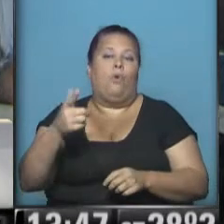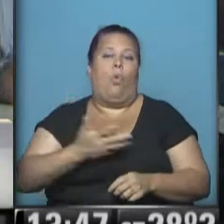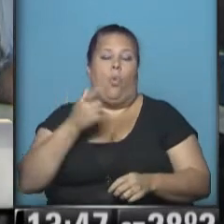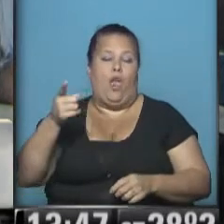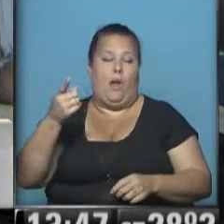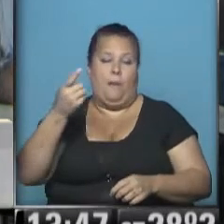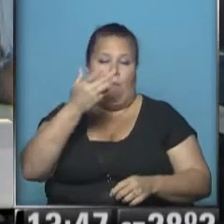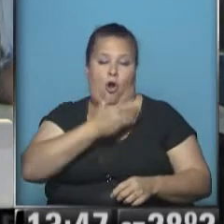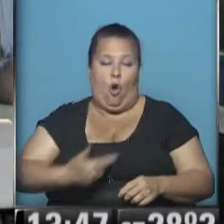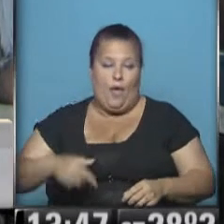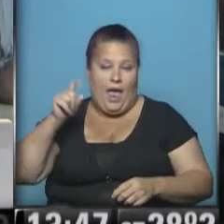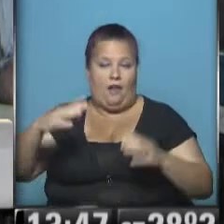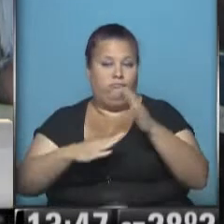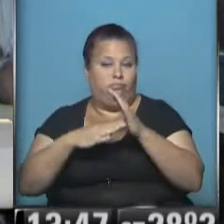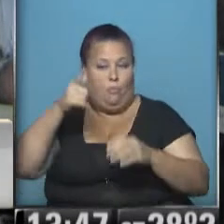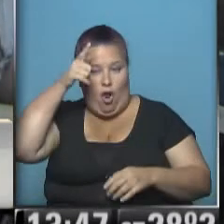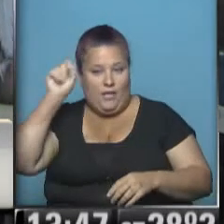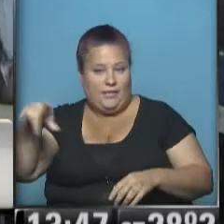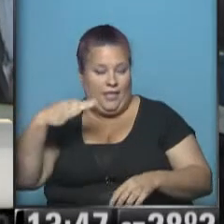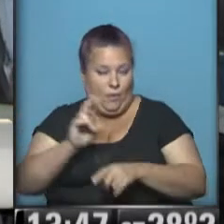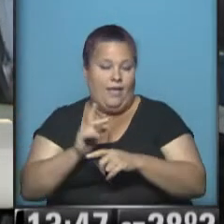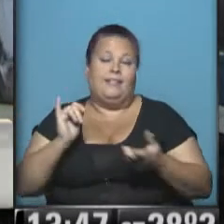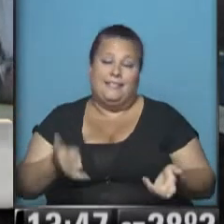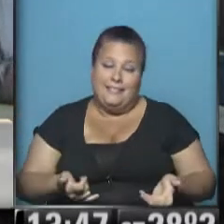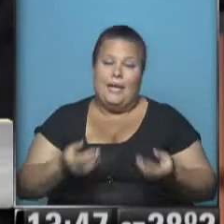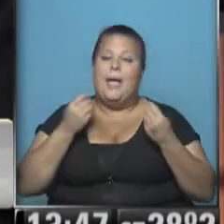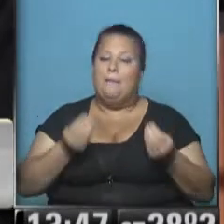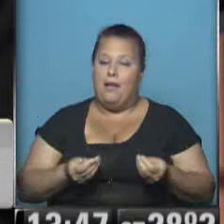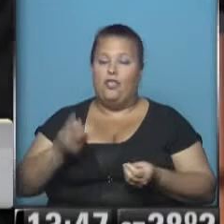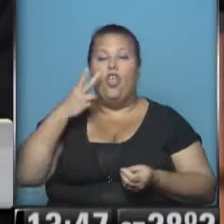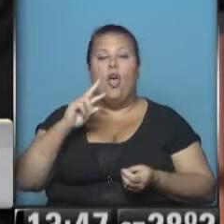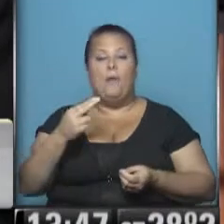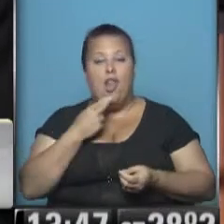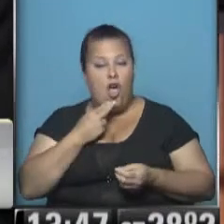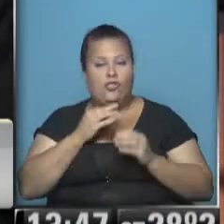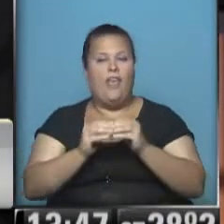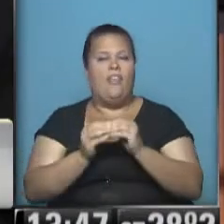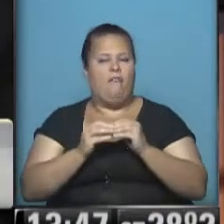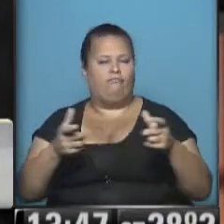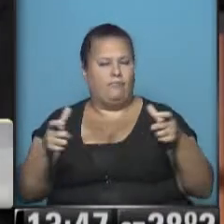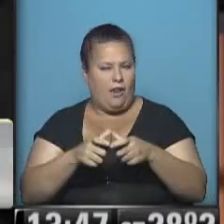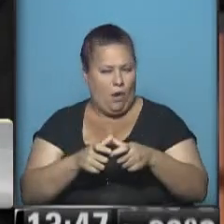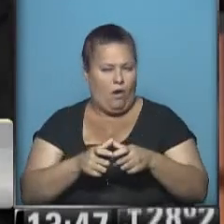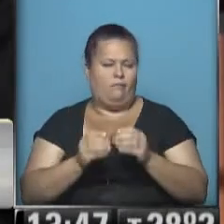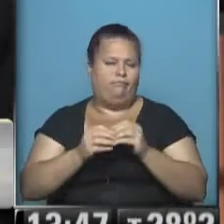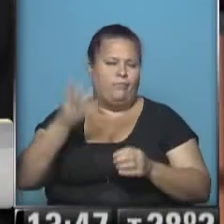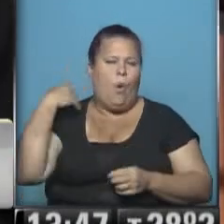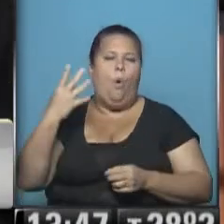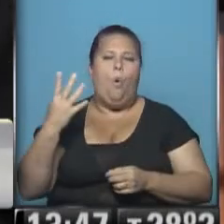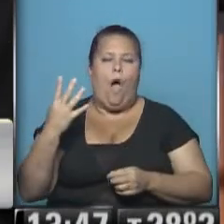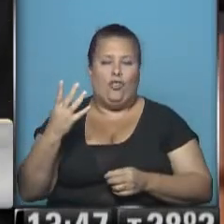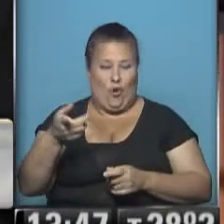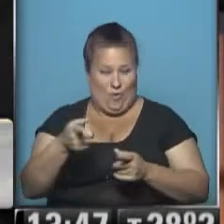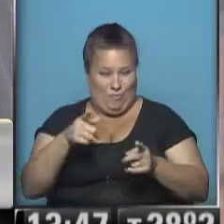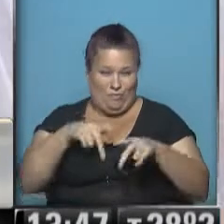gobierno de la Ciudad de Buenos Aires y de las autoridades policiales. Sí, Roberto, lo que pasó es que en el 2011 se debatió esto. Esto se debatió ya cuatro veces, como